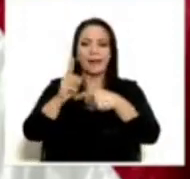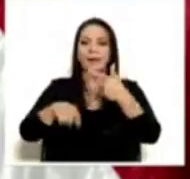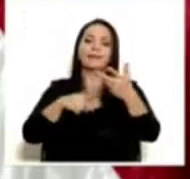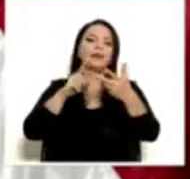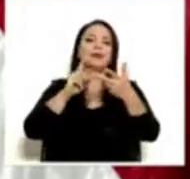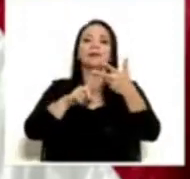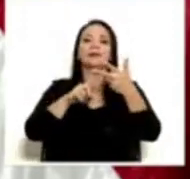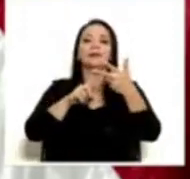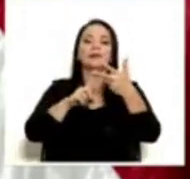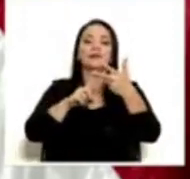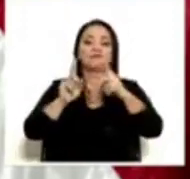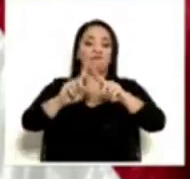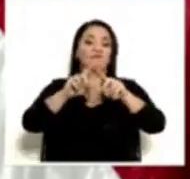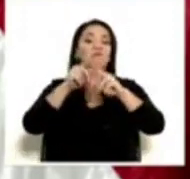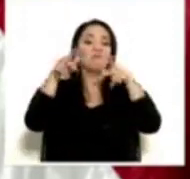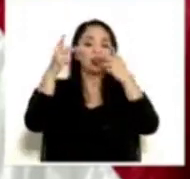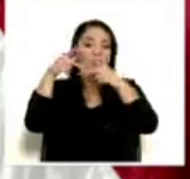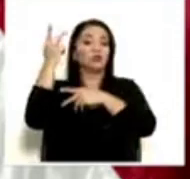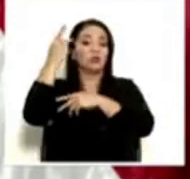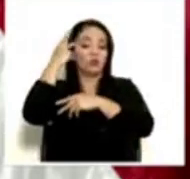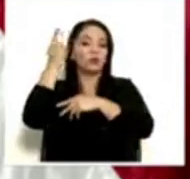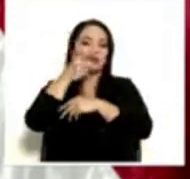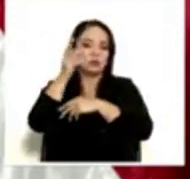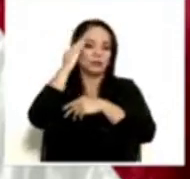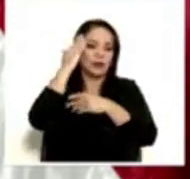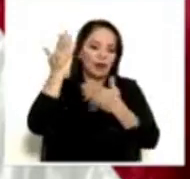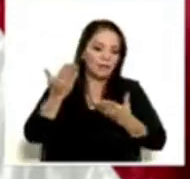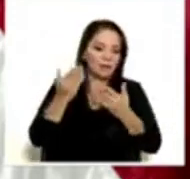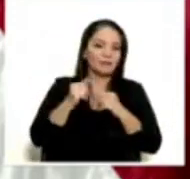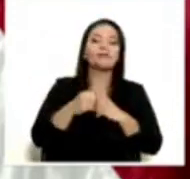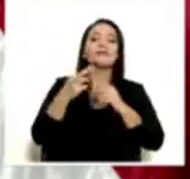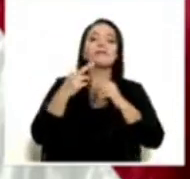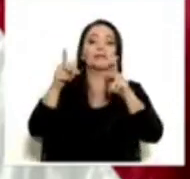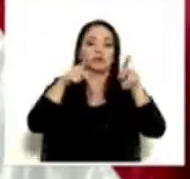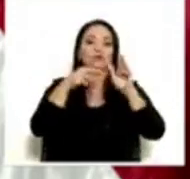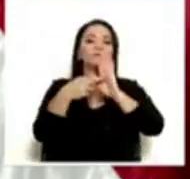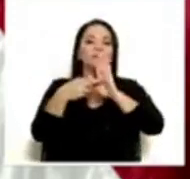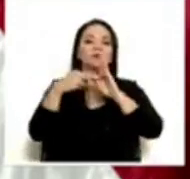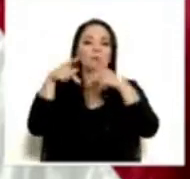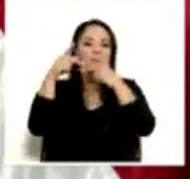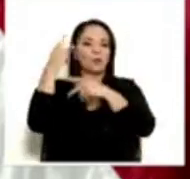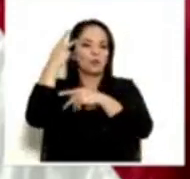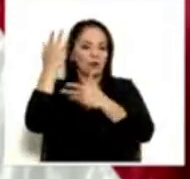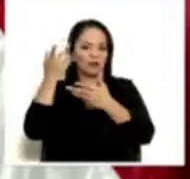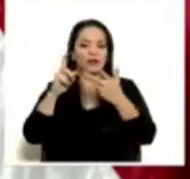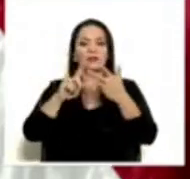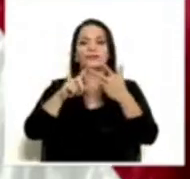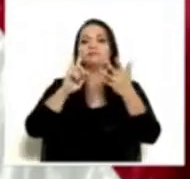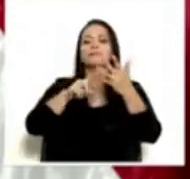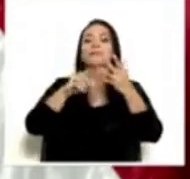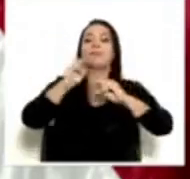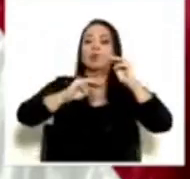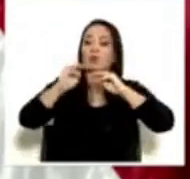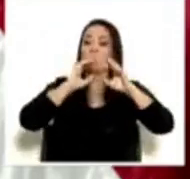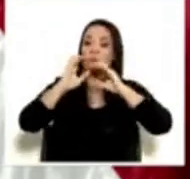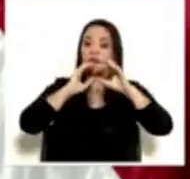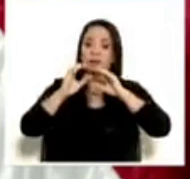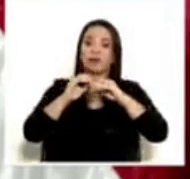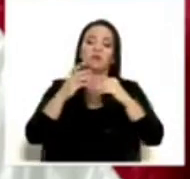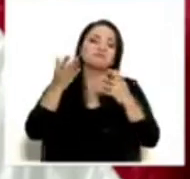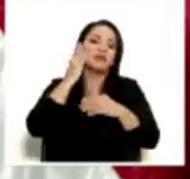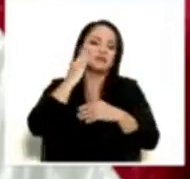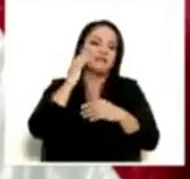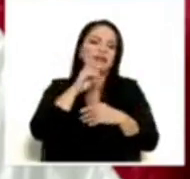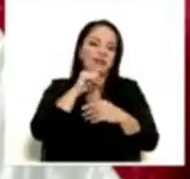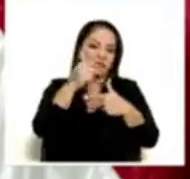de partidos políticos que ustedes han oído o representantes de esos partidos, medios de comunicación, los clásicos,